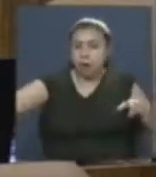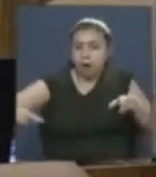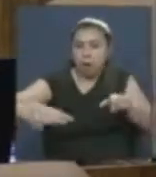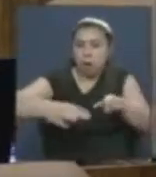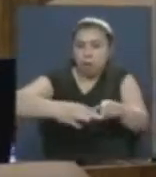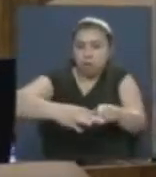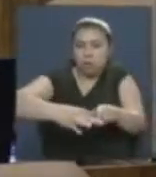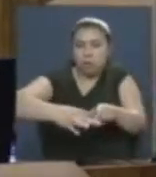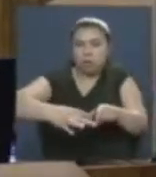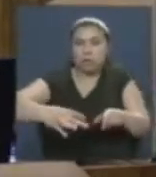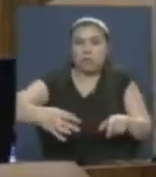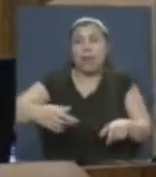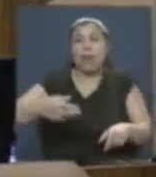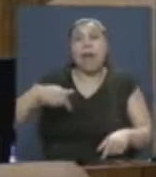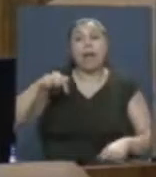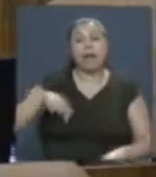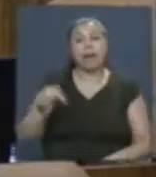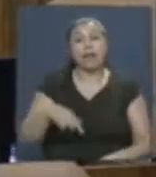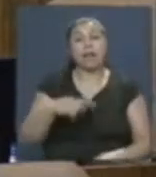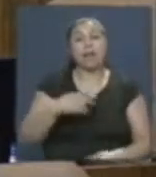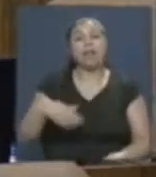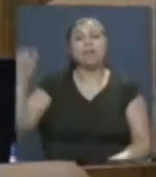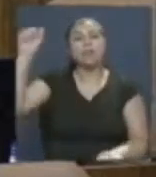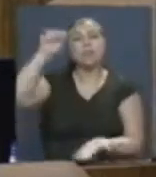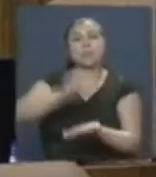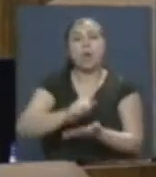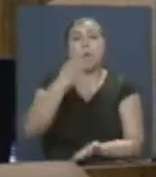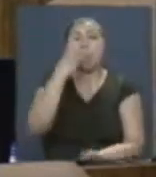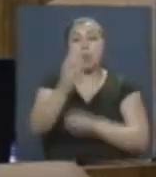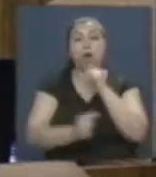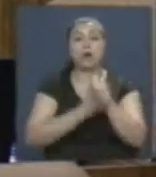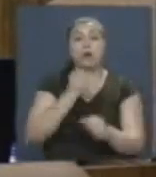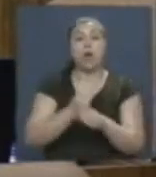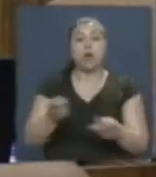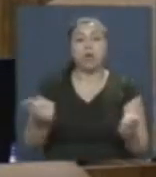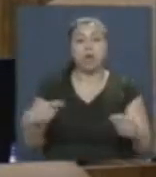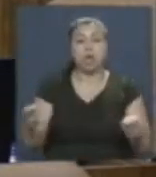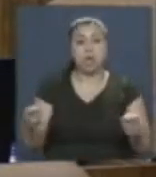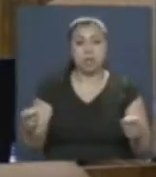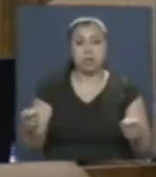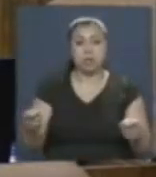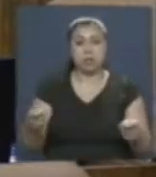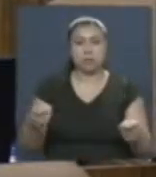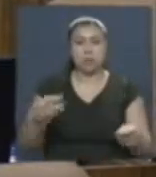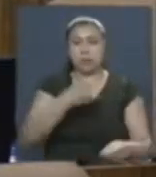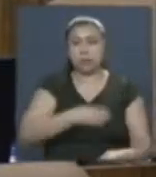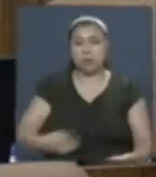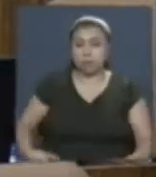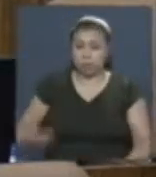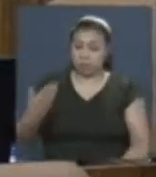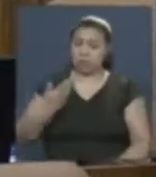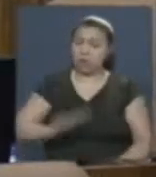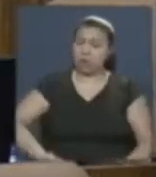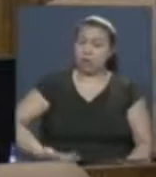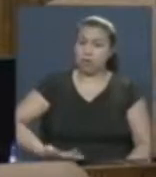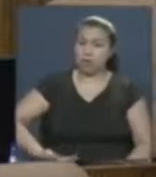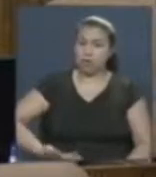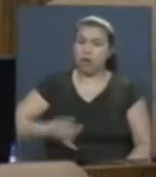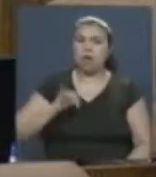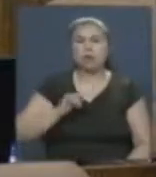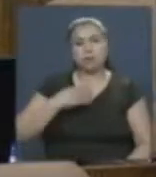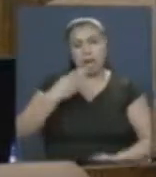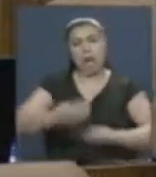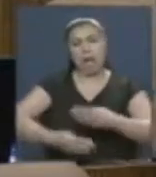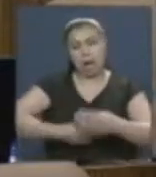Y aquí es cuando uno reclama que tras estos cuatro años de gestión del gobierno actual, hubieron, si bien es cierto, avance en